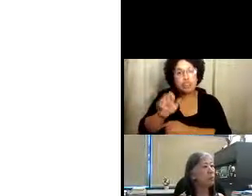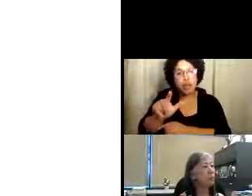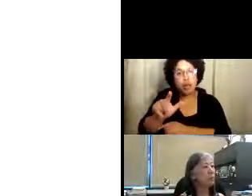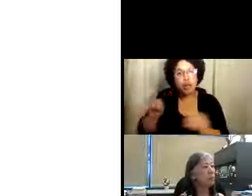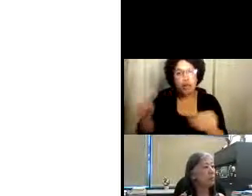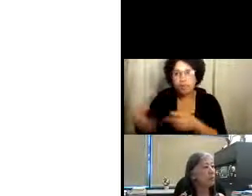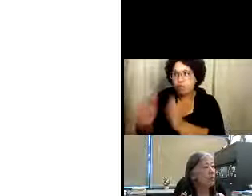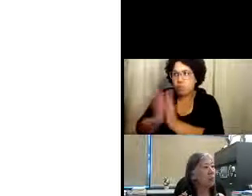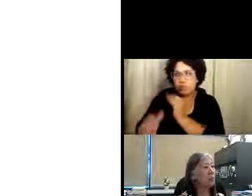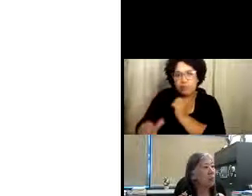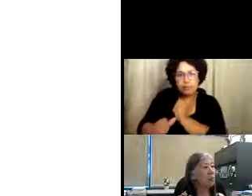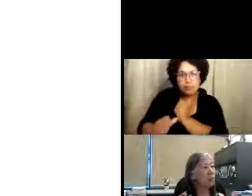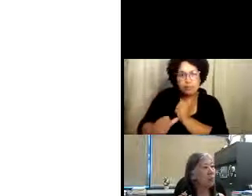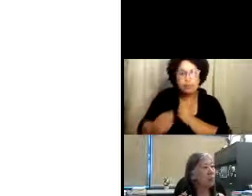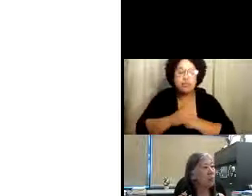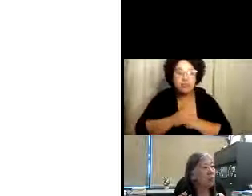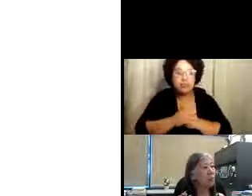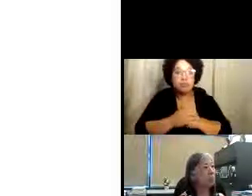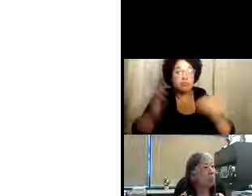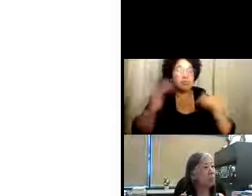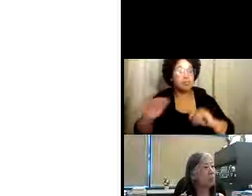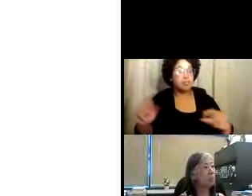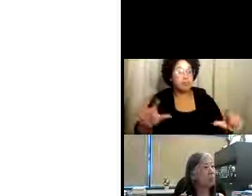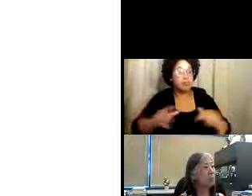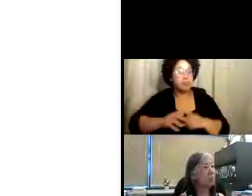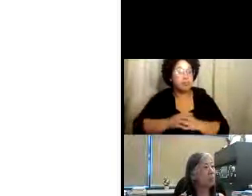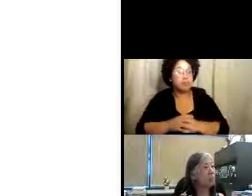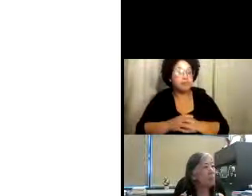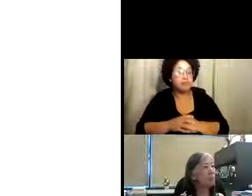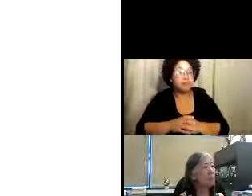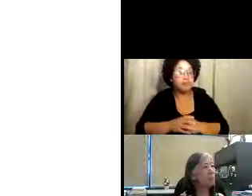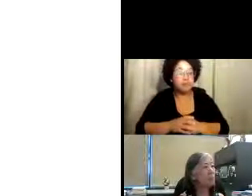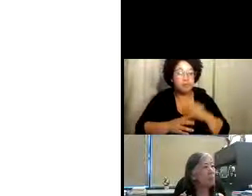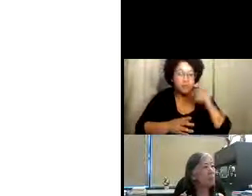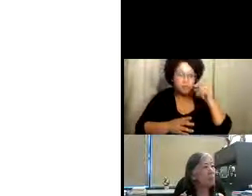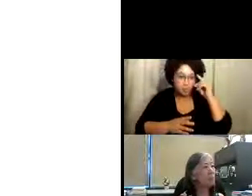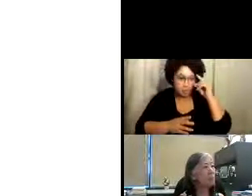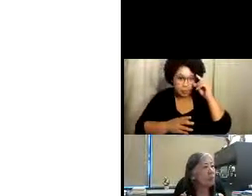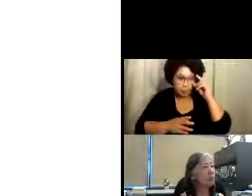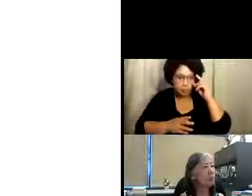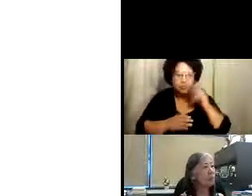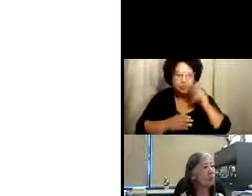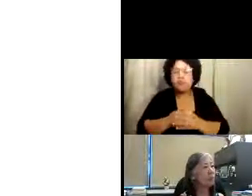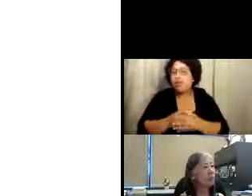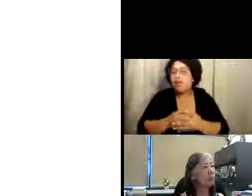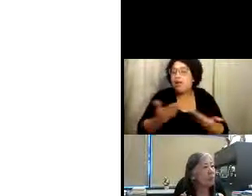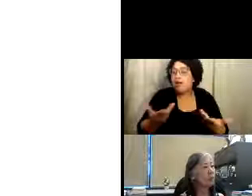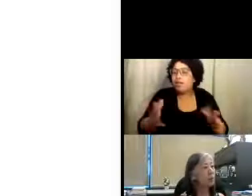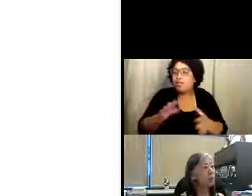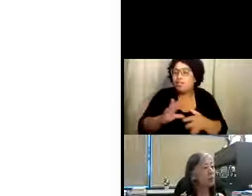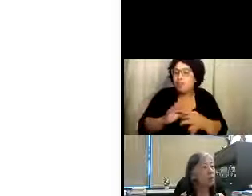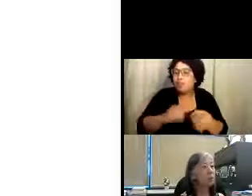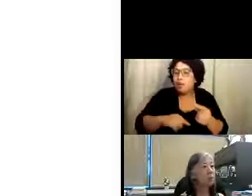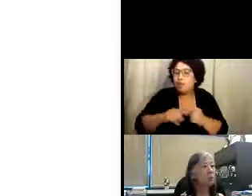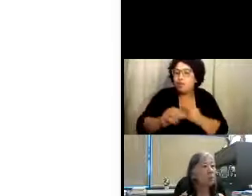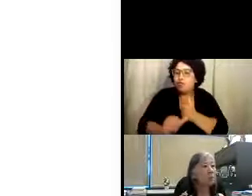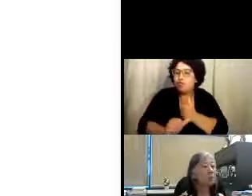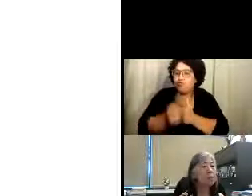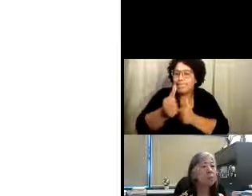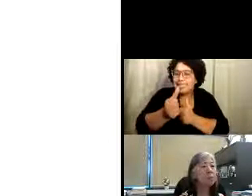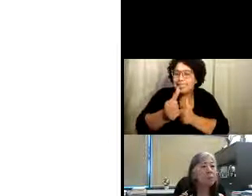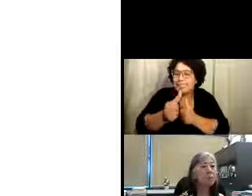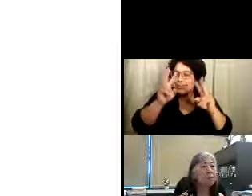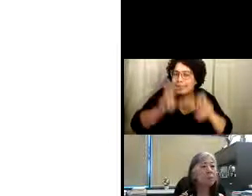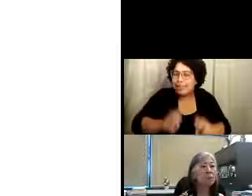regional y pidan esa asistencia. Gracias. Próxima página, por favor. Así que tal vez